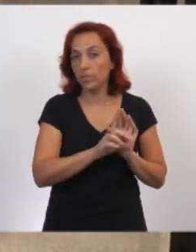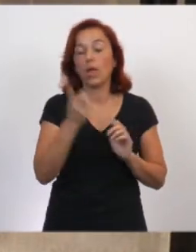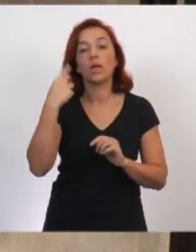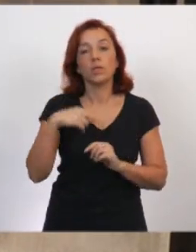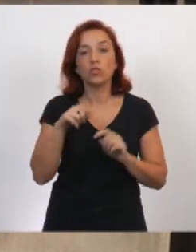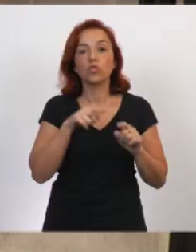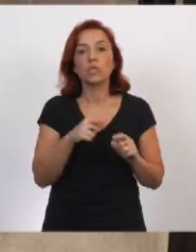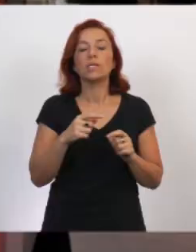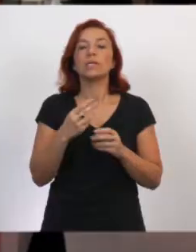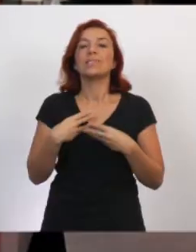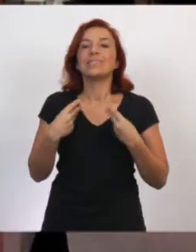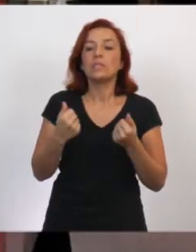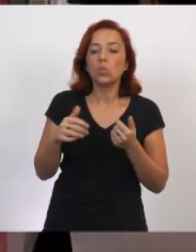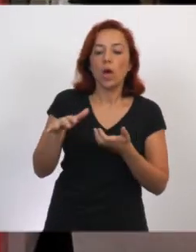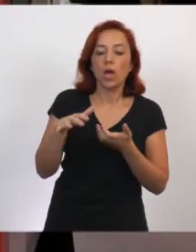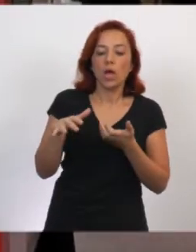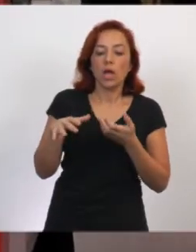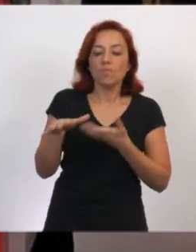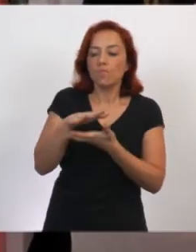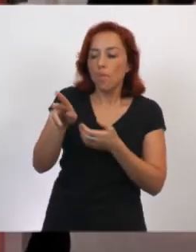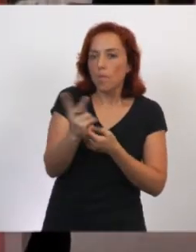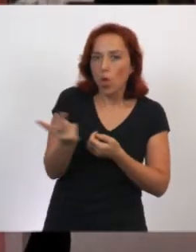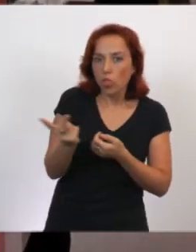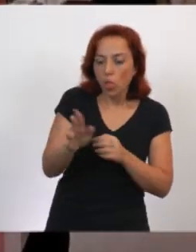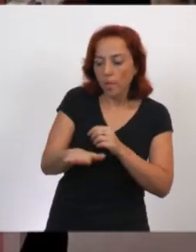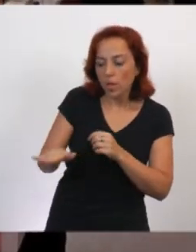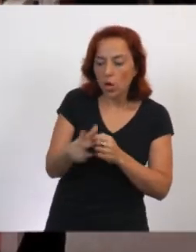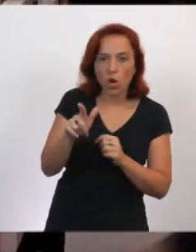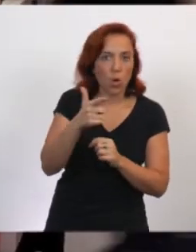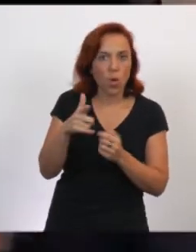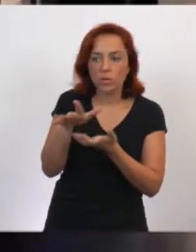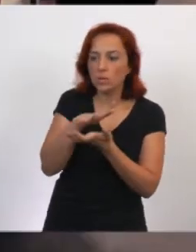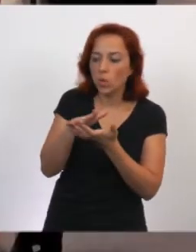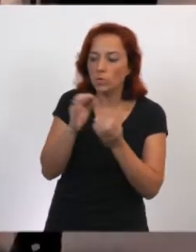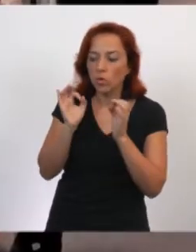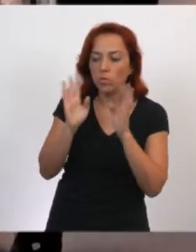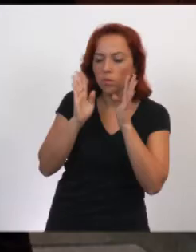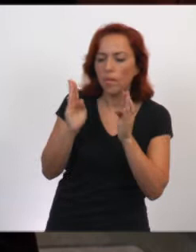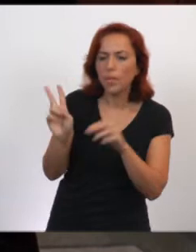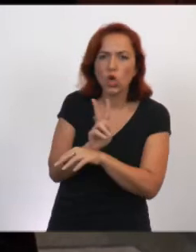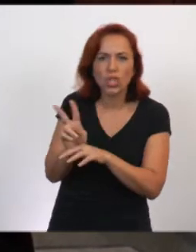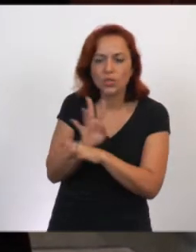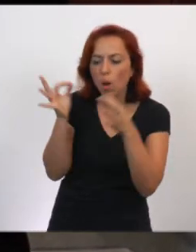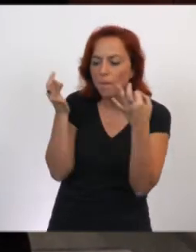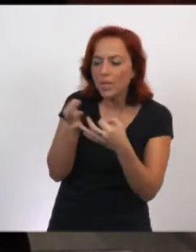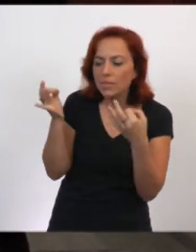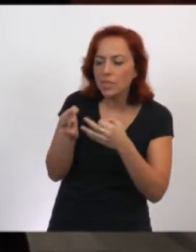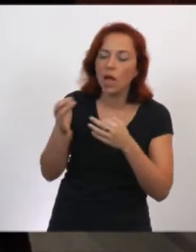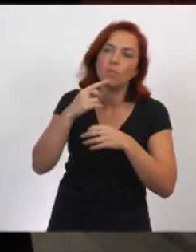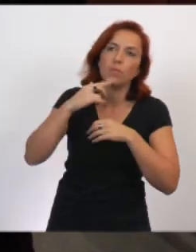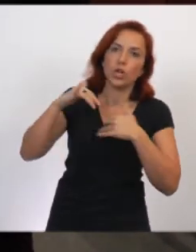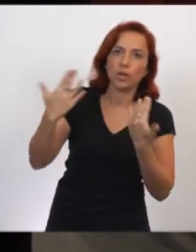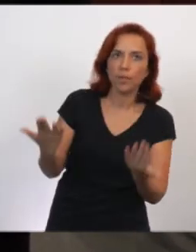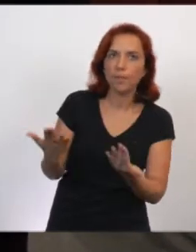respecto a la valoración de la situación personal de los menores, valoraron que no había una situación de las que requiere una protección especial,